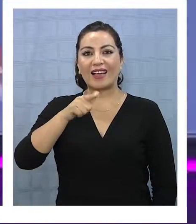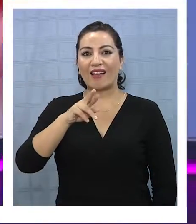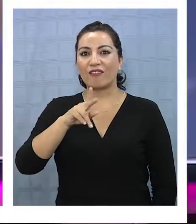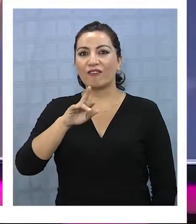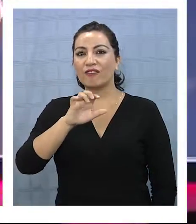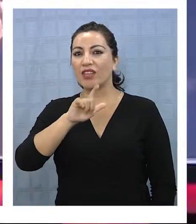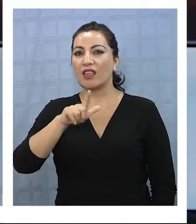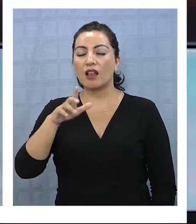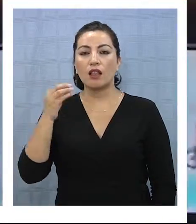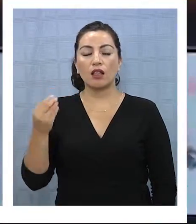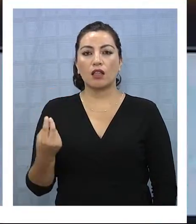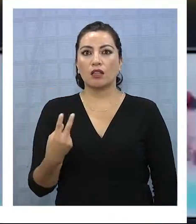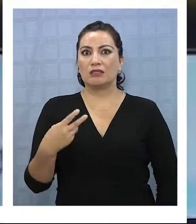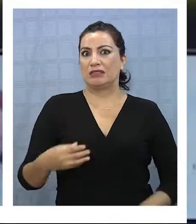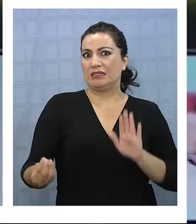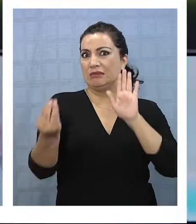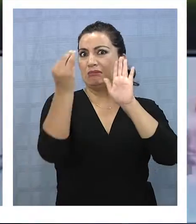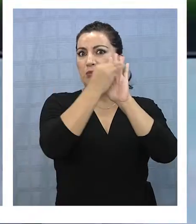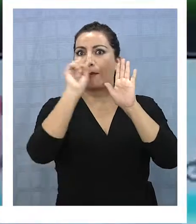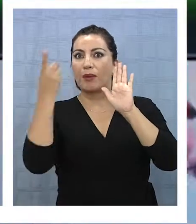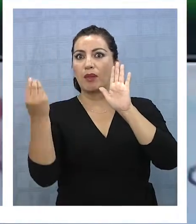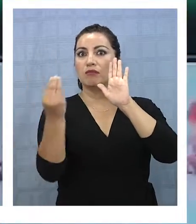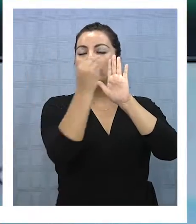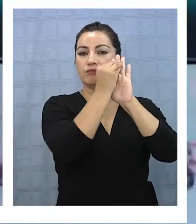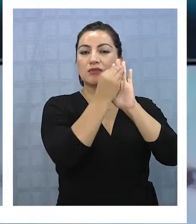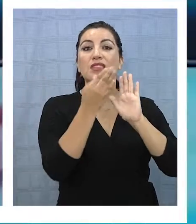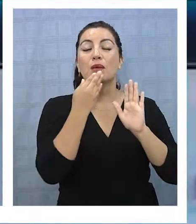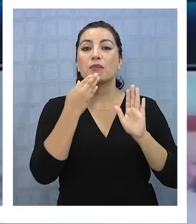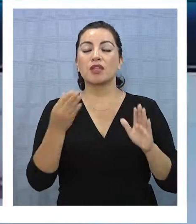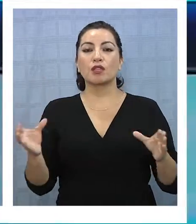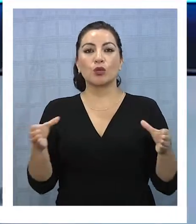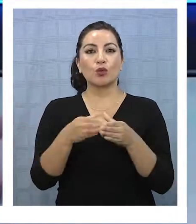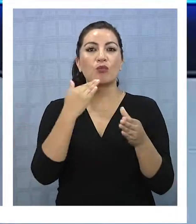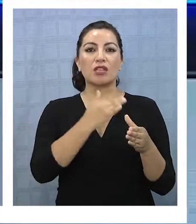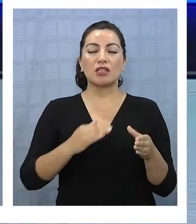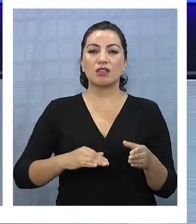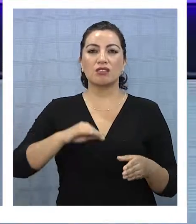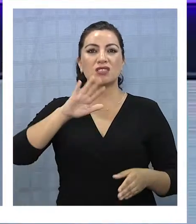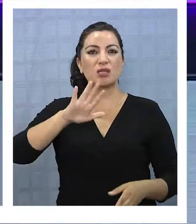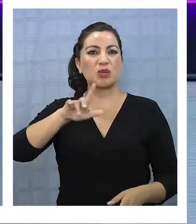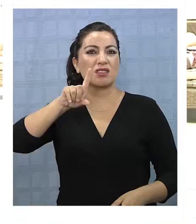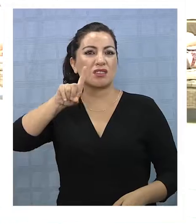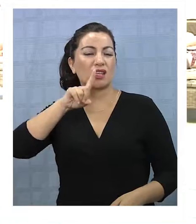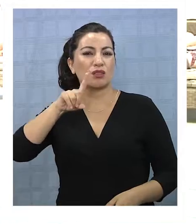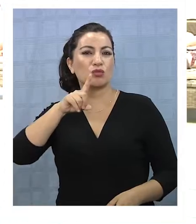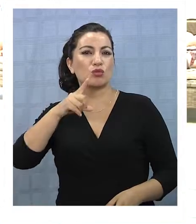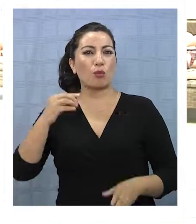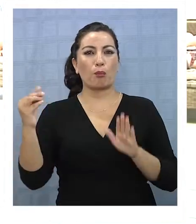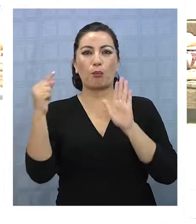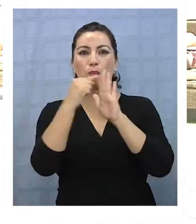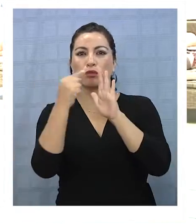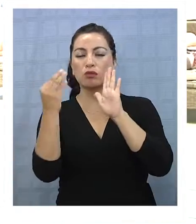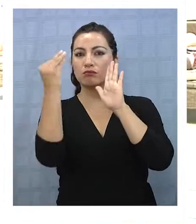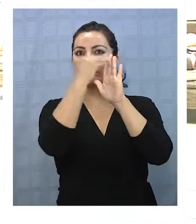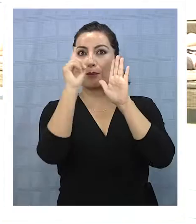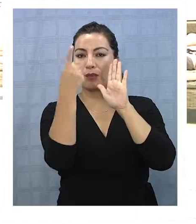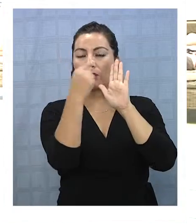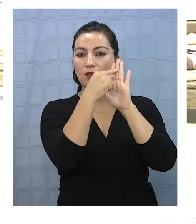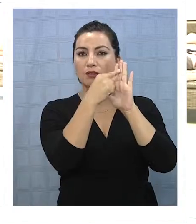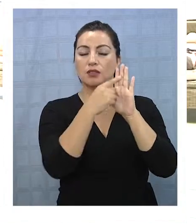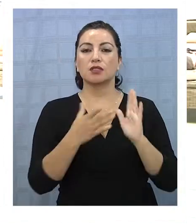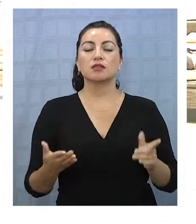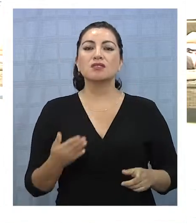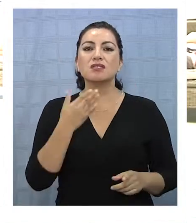pick, ¿no es cierto? También en 31 minutos tuvieron 50 y algo, son sintonías muy grandes. Pensemos en un contexto